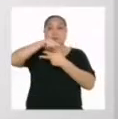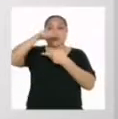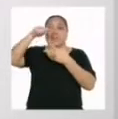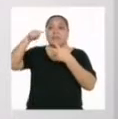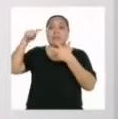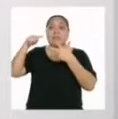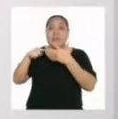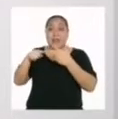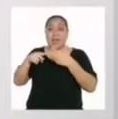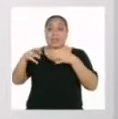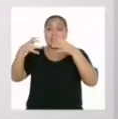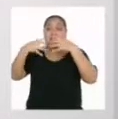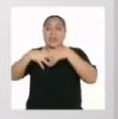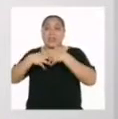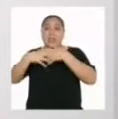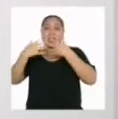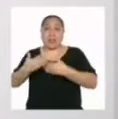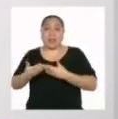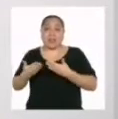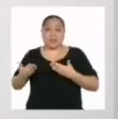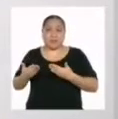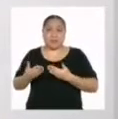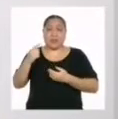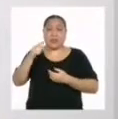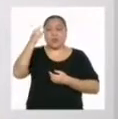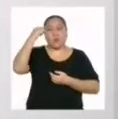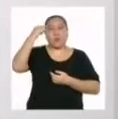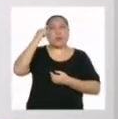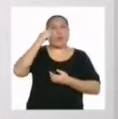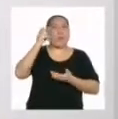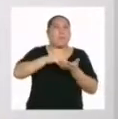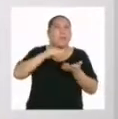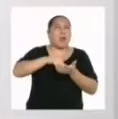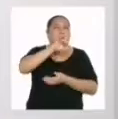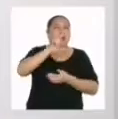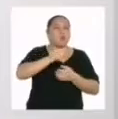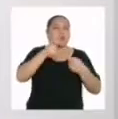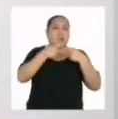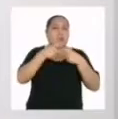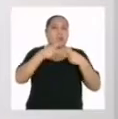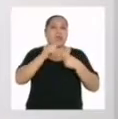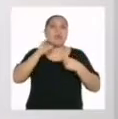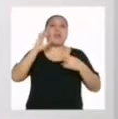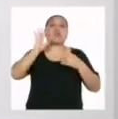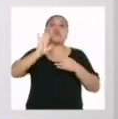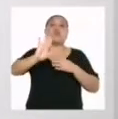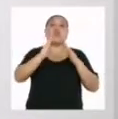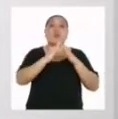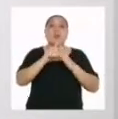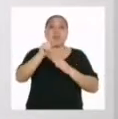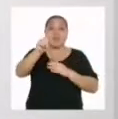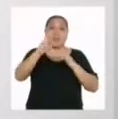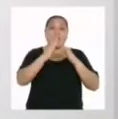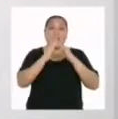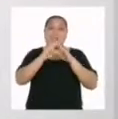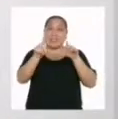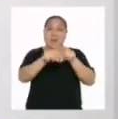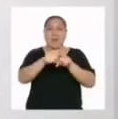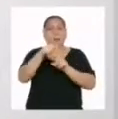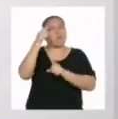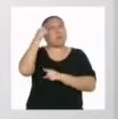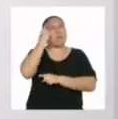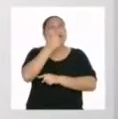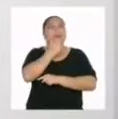que piensas que más consumen energía en un hogar. Ustedes en casa también intenten